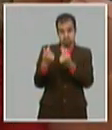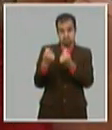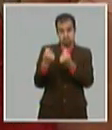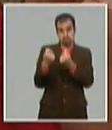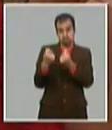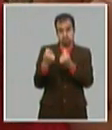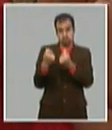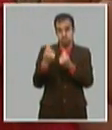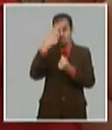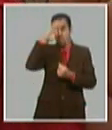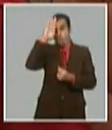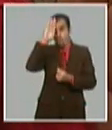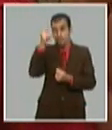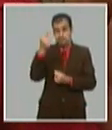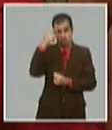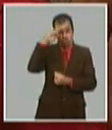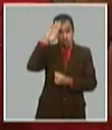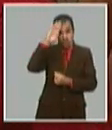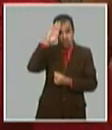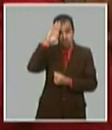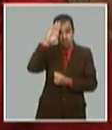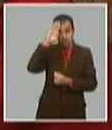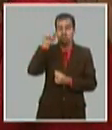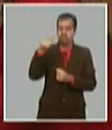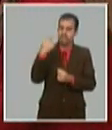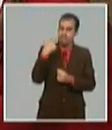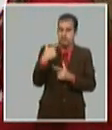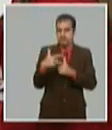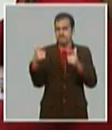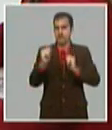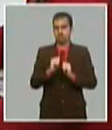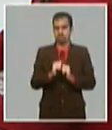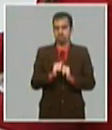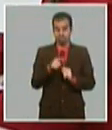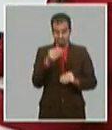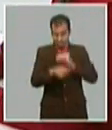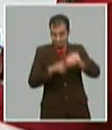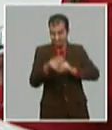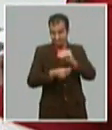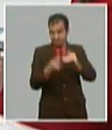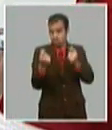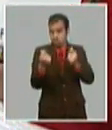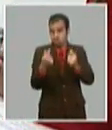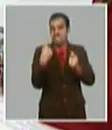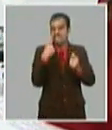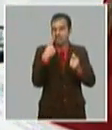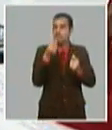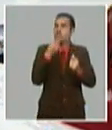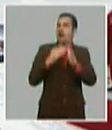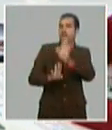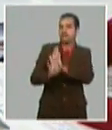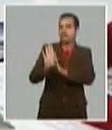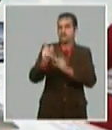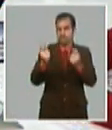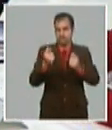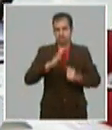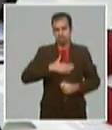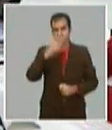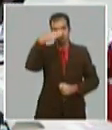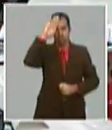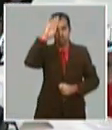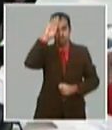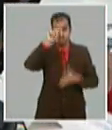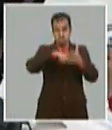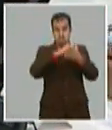Por eso siempre decimos que el ordenamiento monetario genera condiciones mucho más favorables para el desarrollo económico del país. Y ya el plan 2021